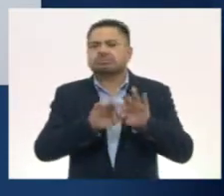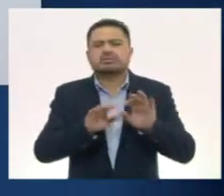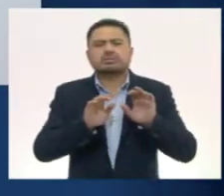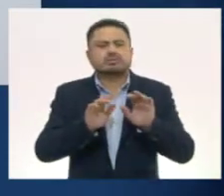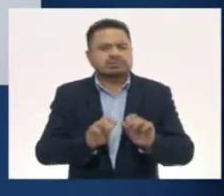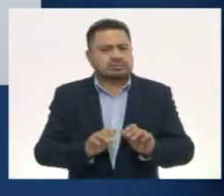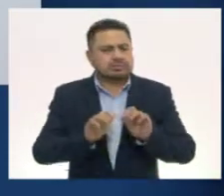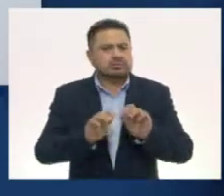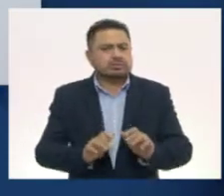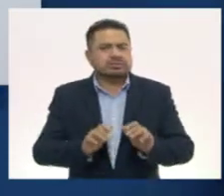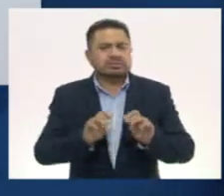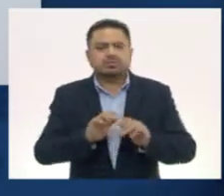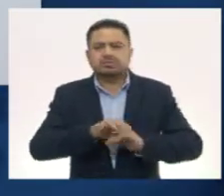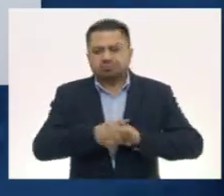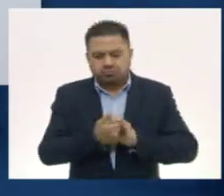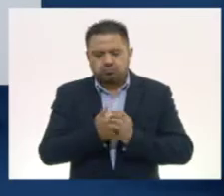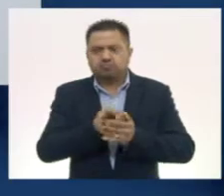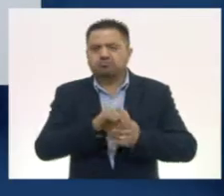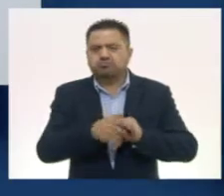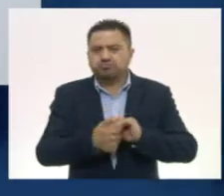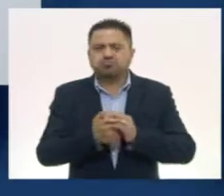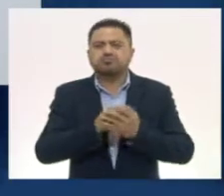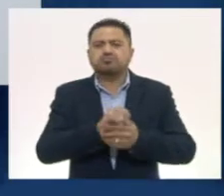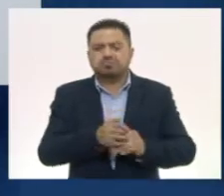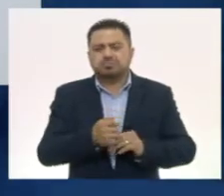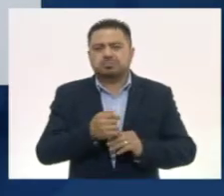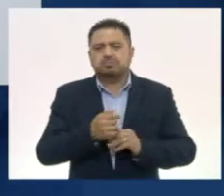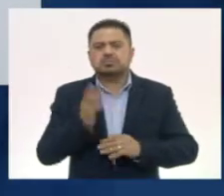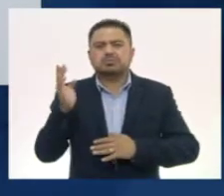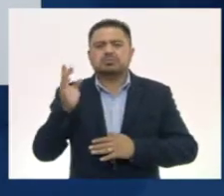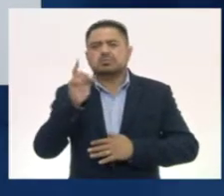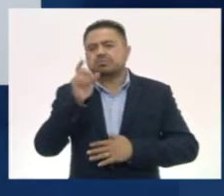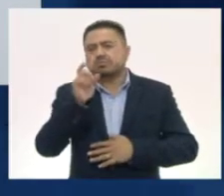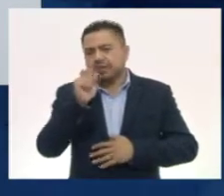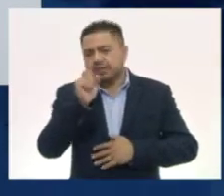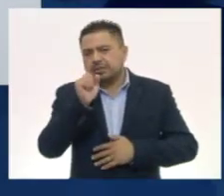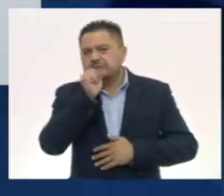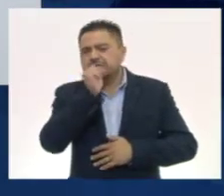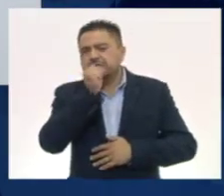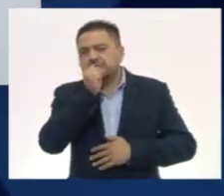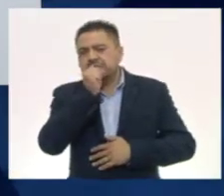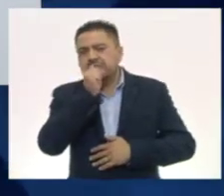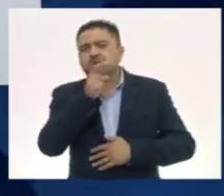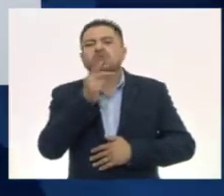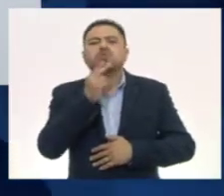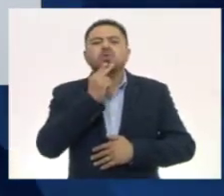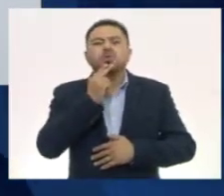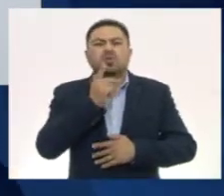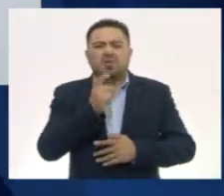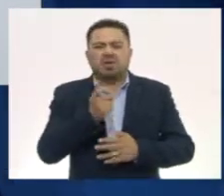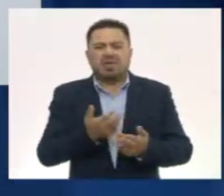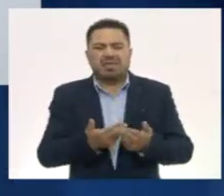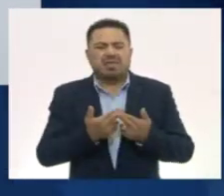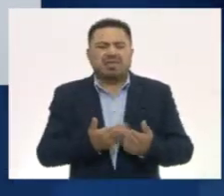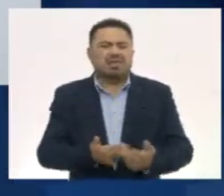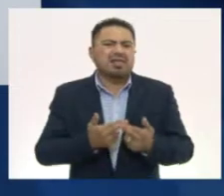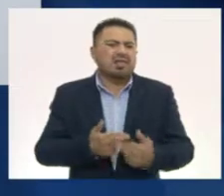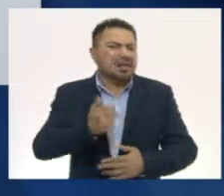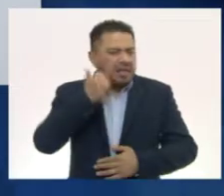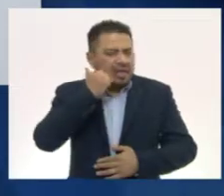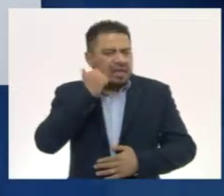cuidándonos, lavándonos las manos por lo menos durante 20 segundos, usando mucha agua y jabón.